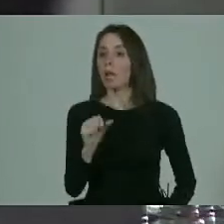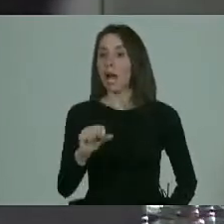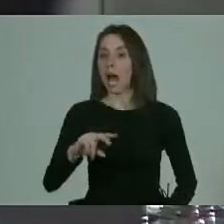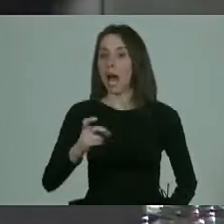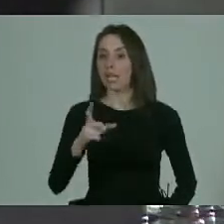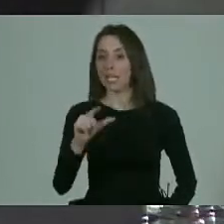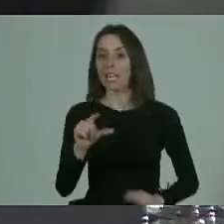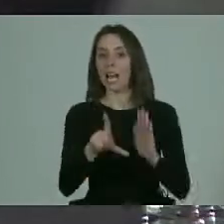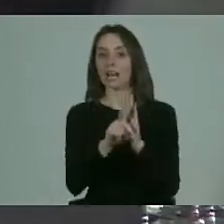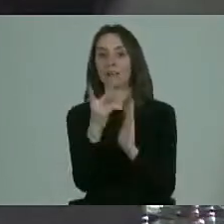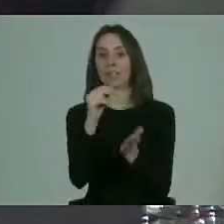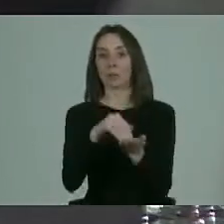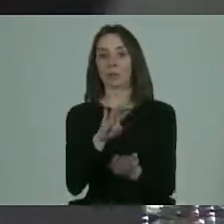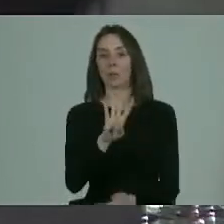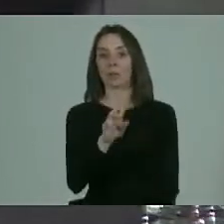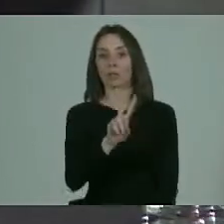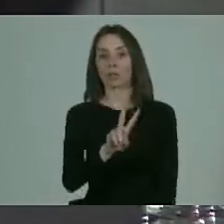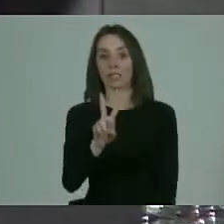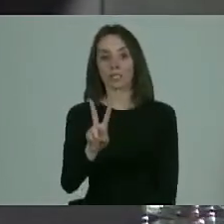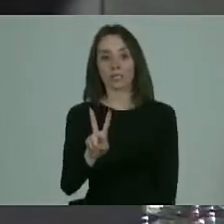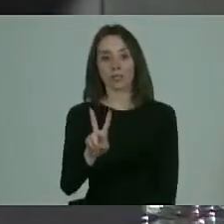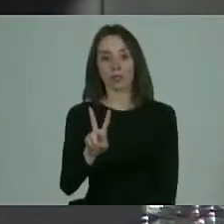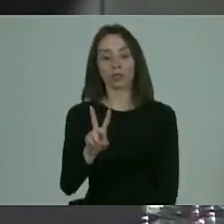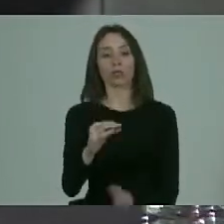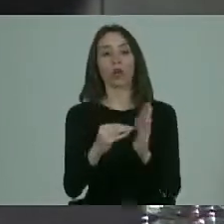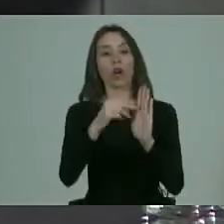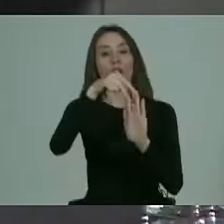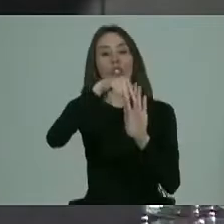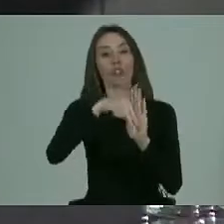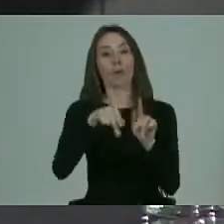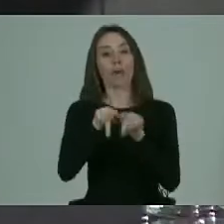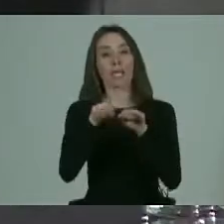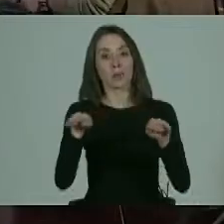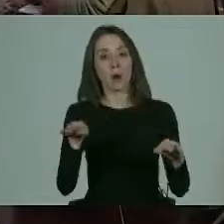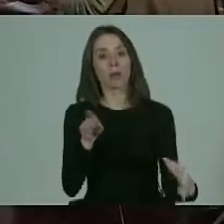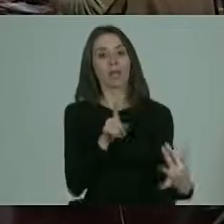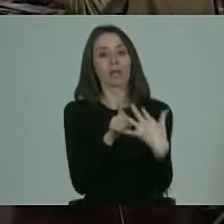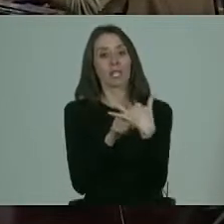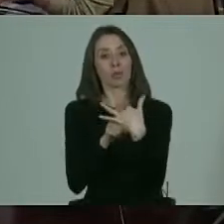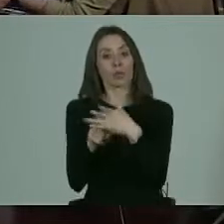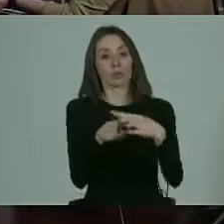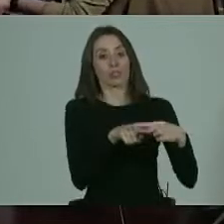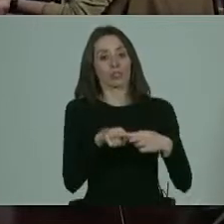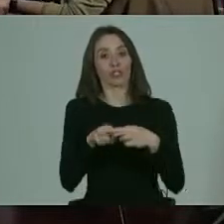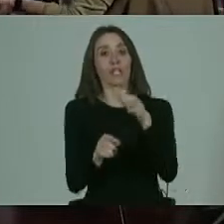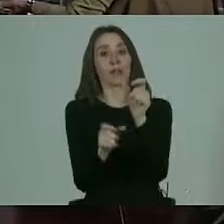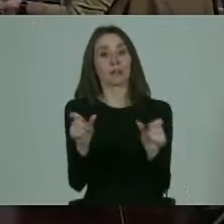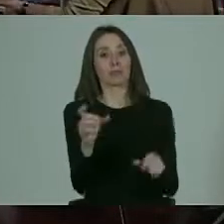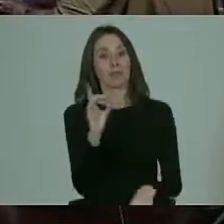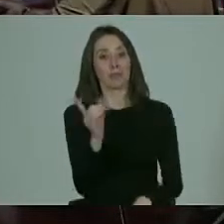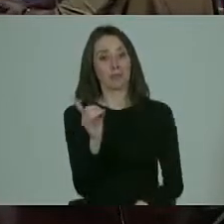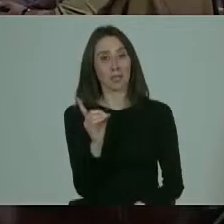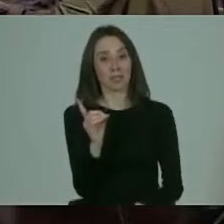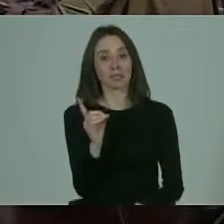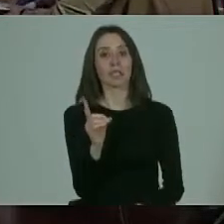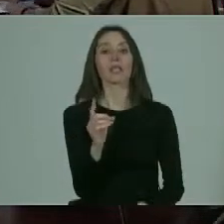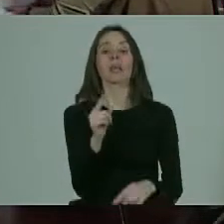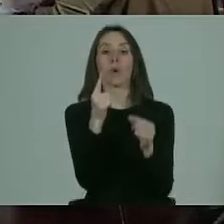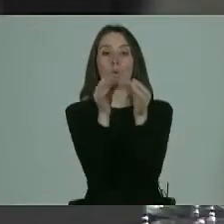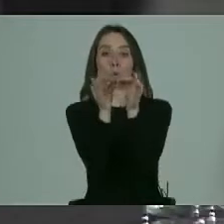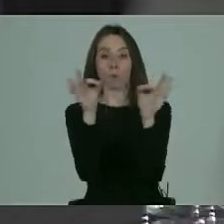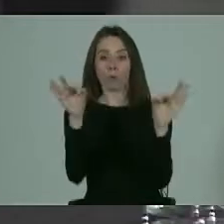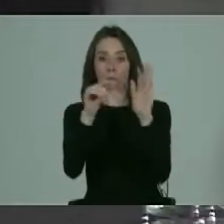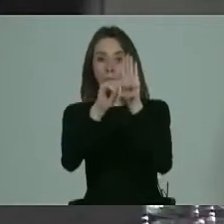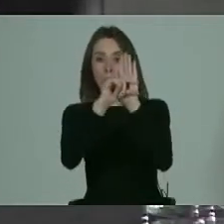la Ley 20.422, que establece normas de igualdad e inclusión social para las personas con discapacidad, habla en un párrafo